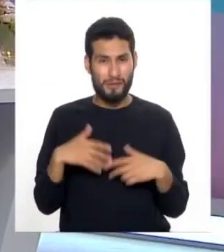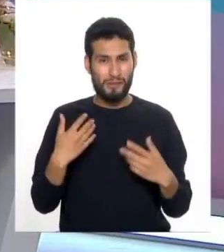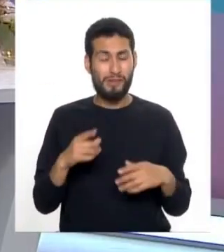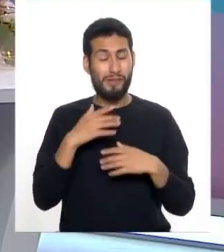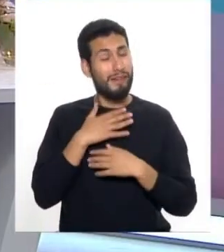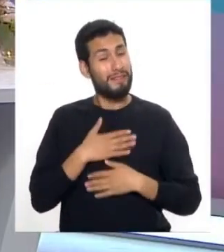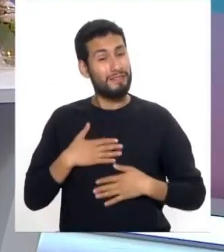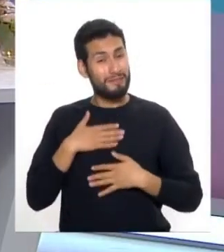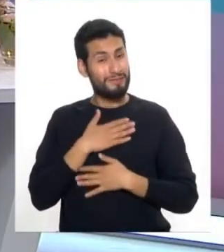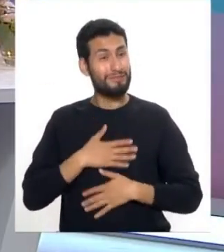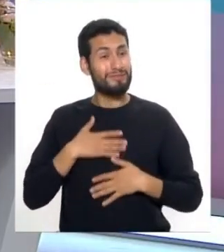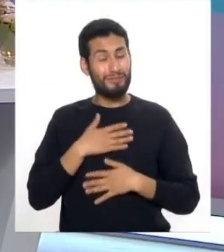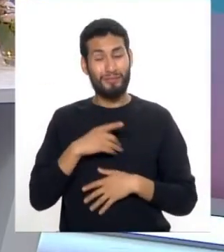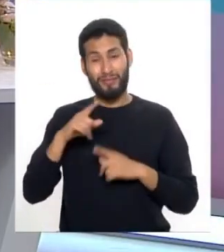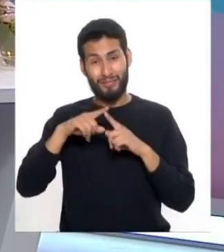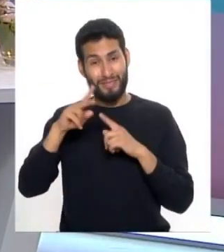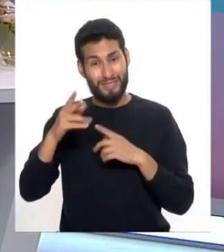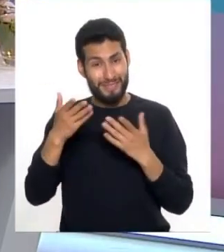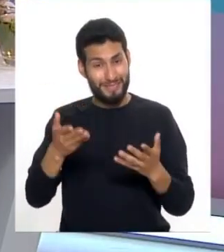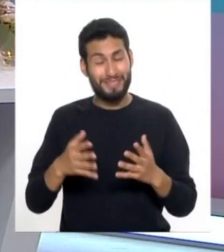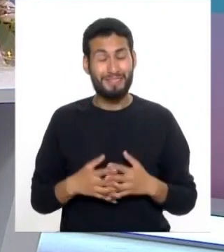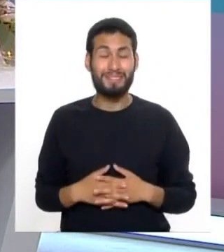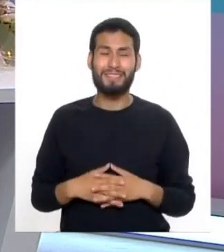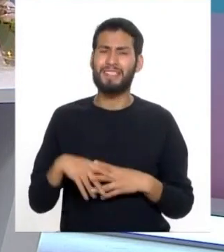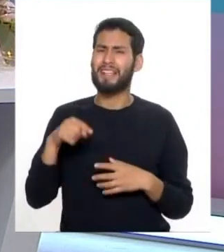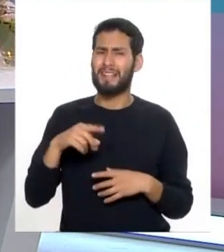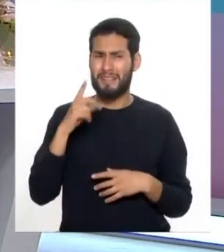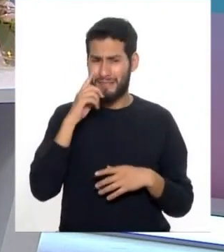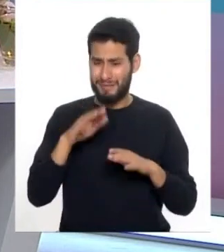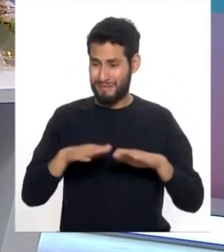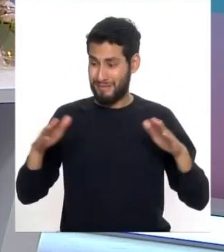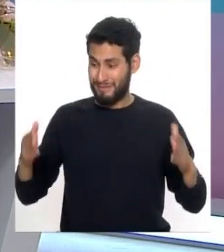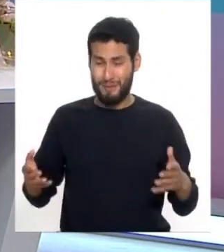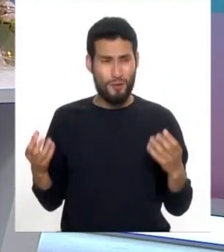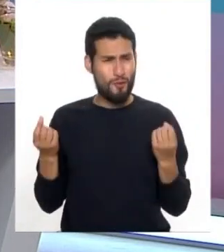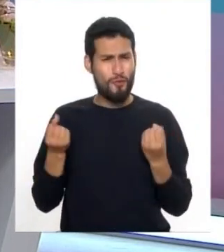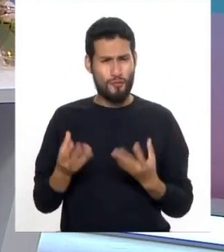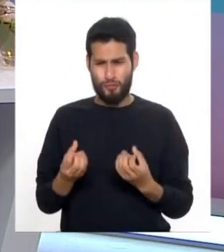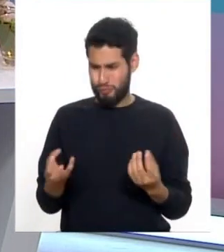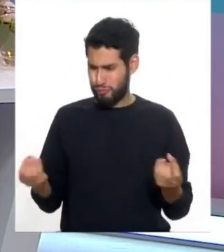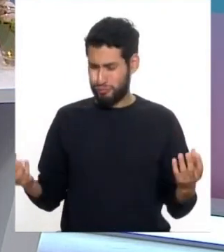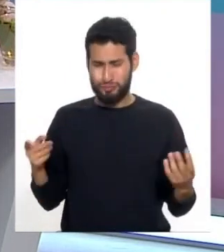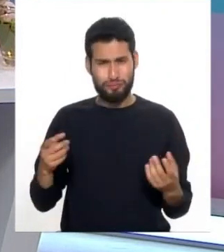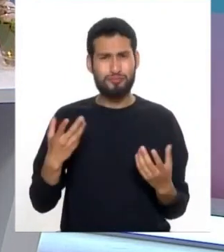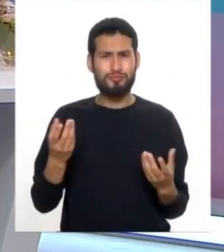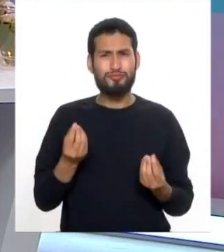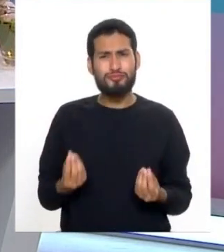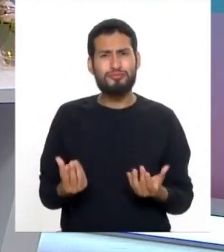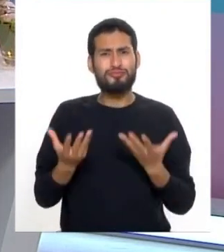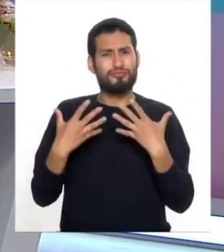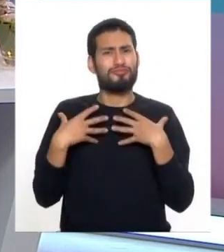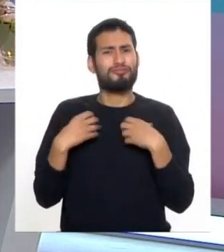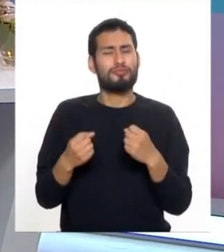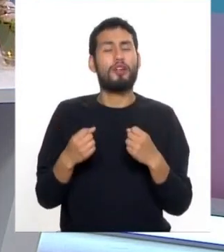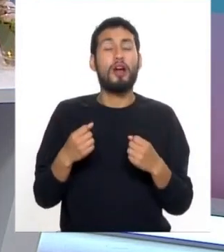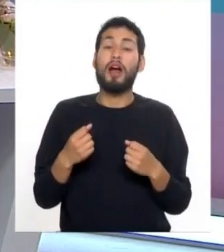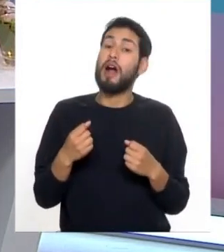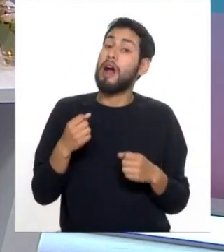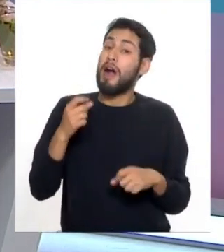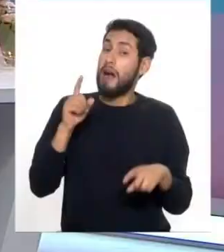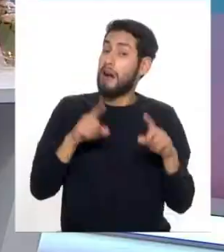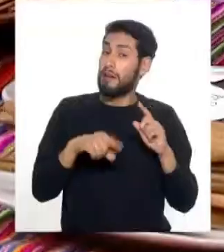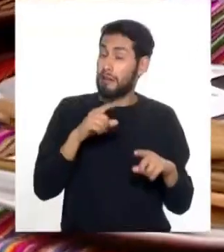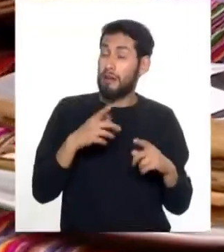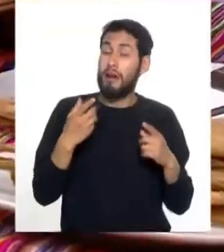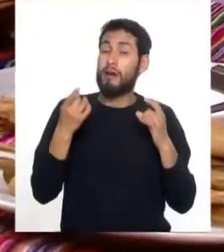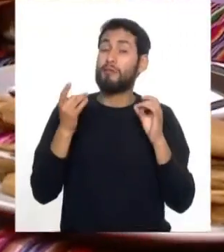disfrutado por nuestros televidentes. Aquí tenemos una mesa muy nutrida de plantas medicinales para algunos episodios